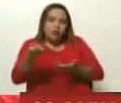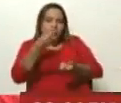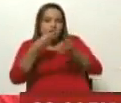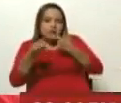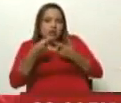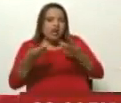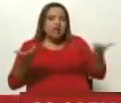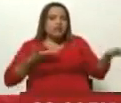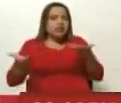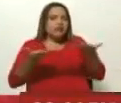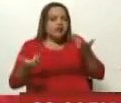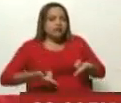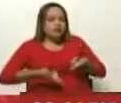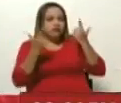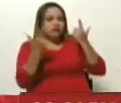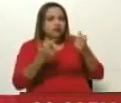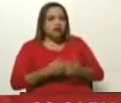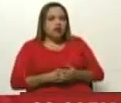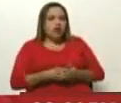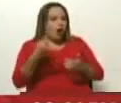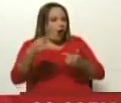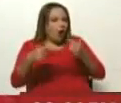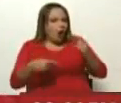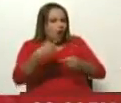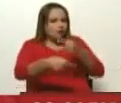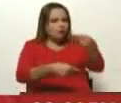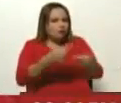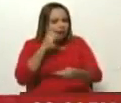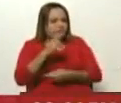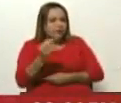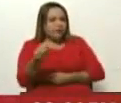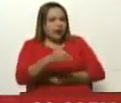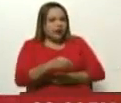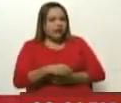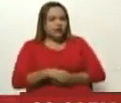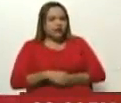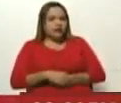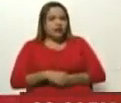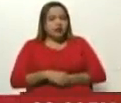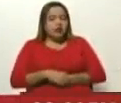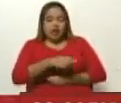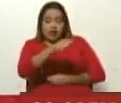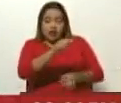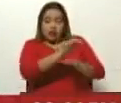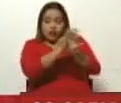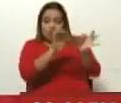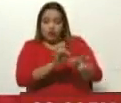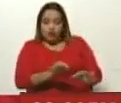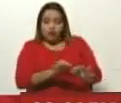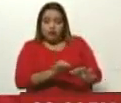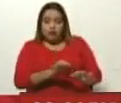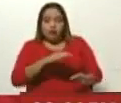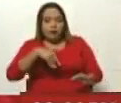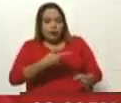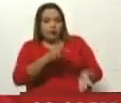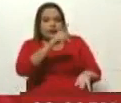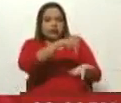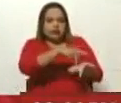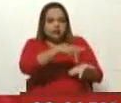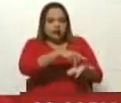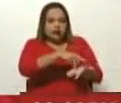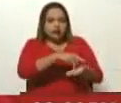servicios disponibles. ¿Qué otras cosas vamos a ver? Según este mecanismo, hay mecanismos para participar